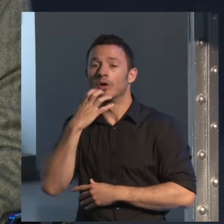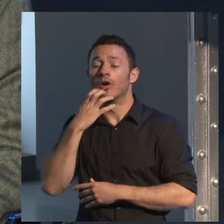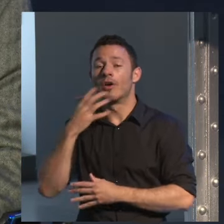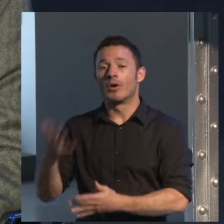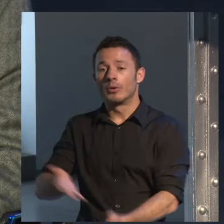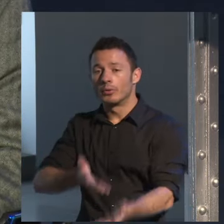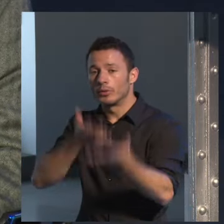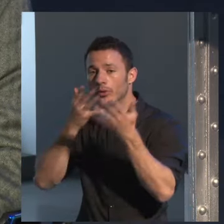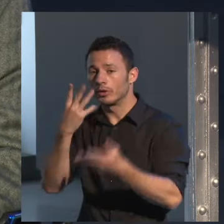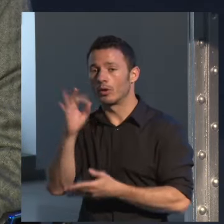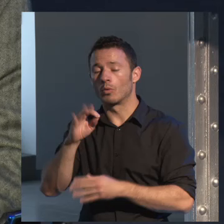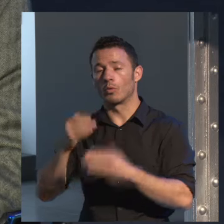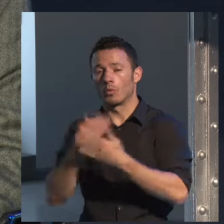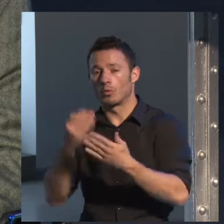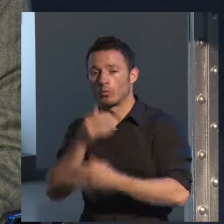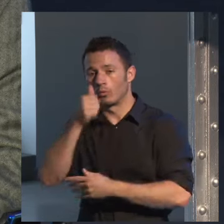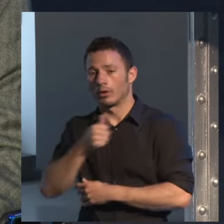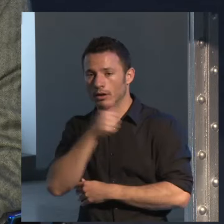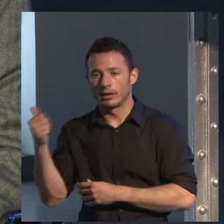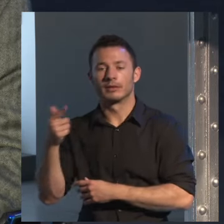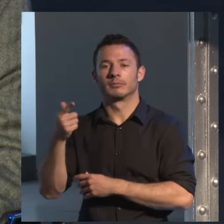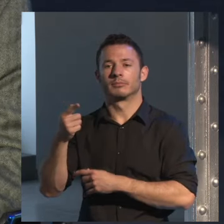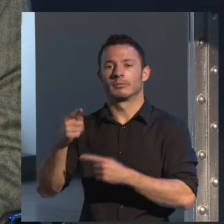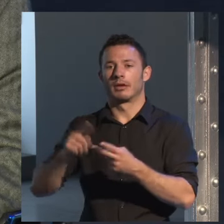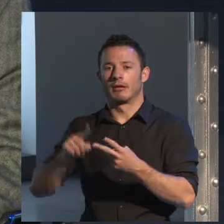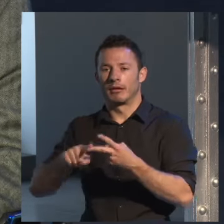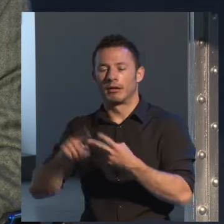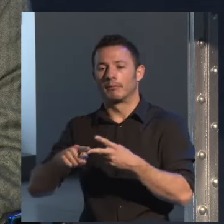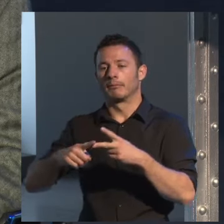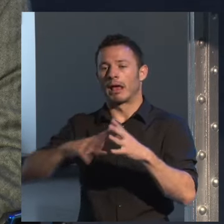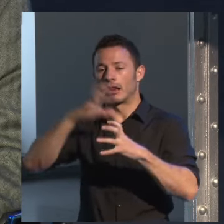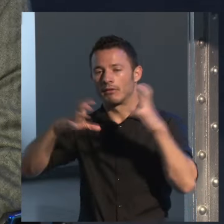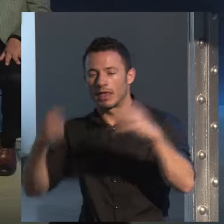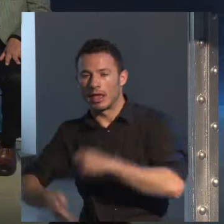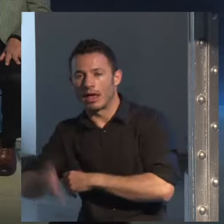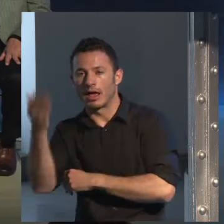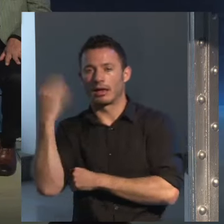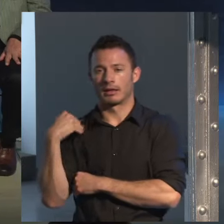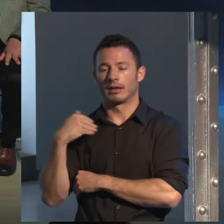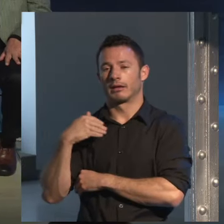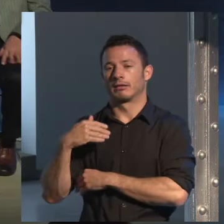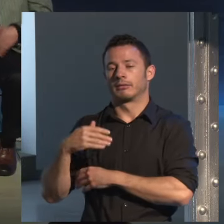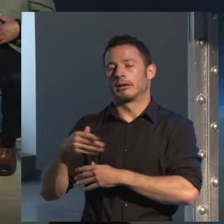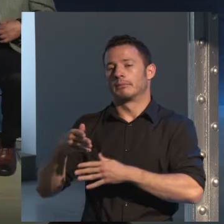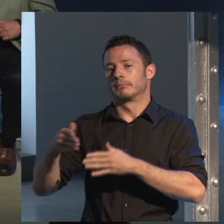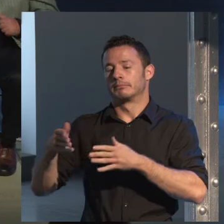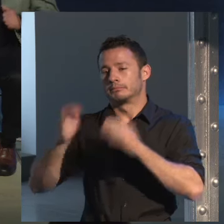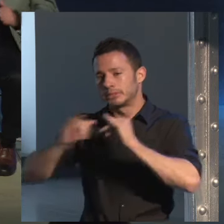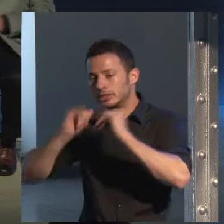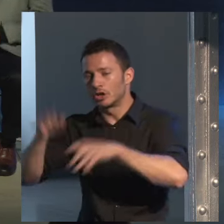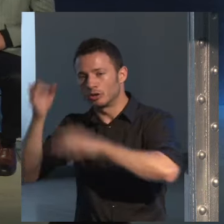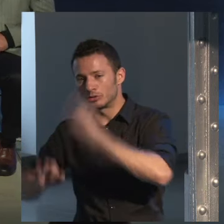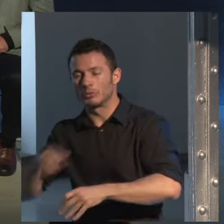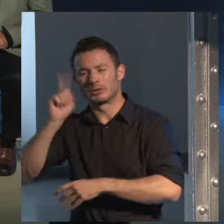Máscaras, como Paisaje de Otoño, Adiós Hemingway, La Neblina del Ayer, pero también ha publicado otros libros fuera de la serie